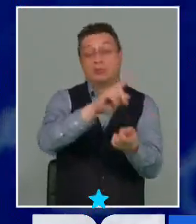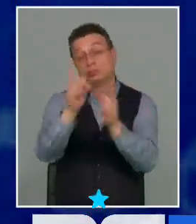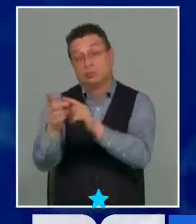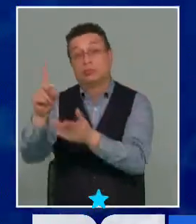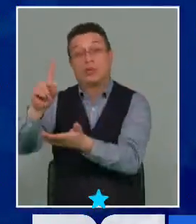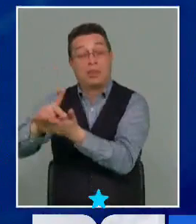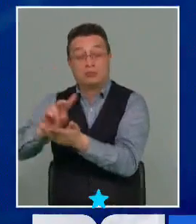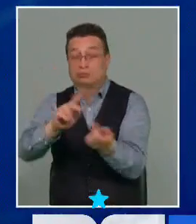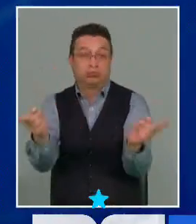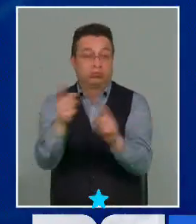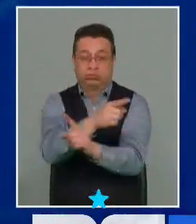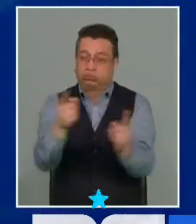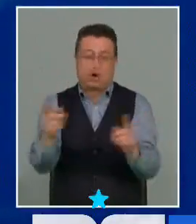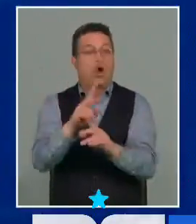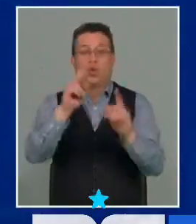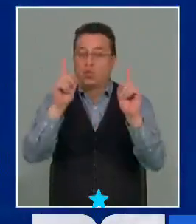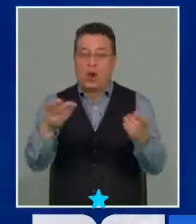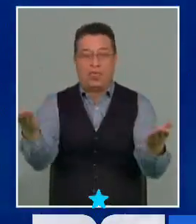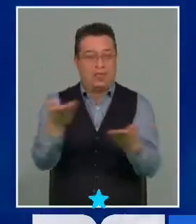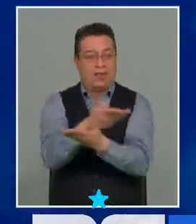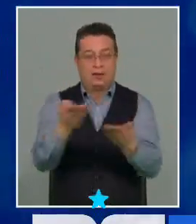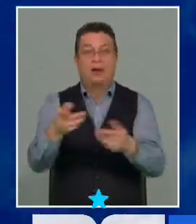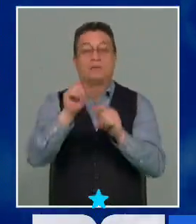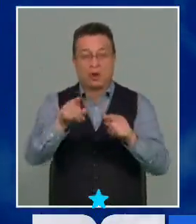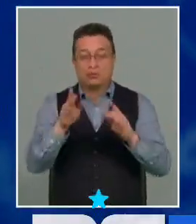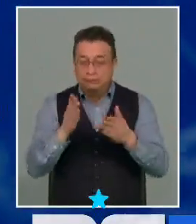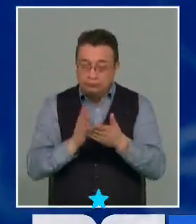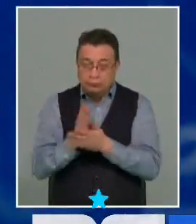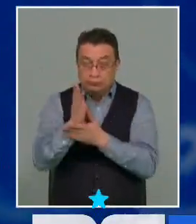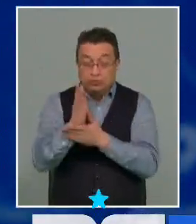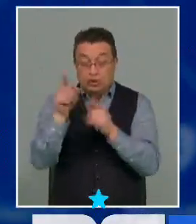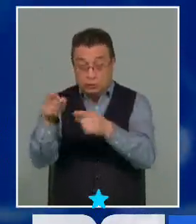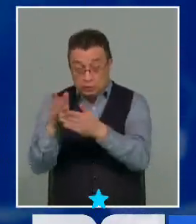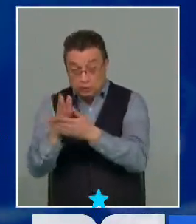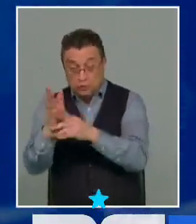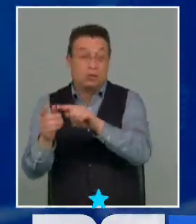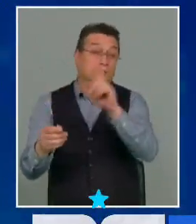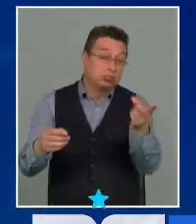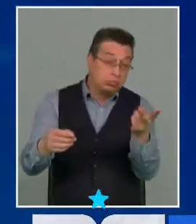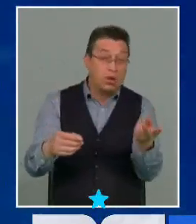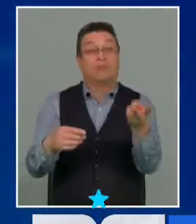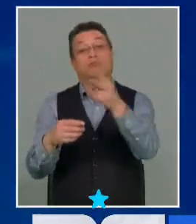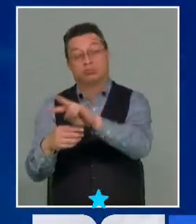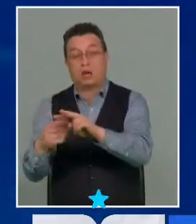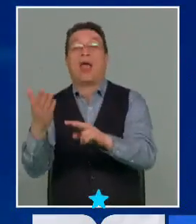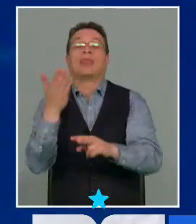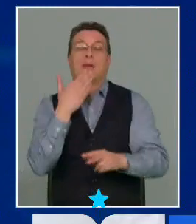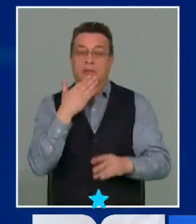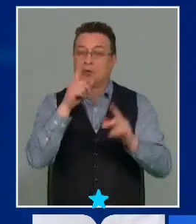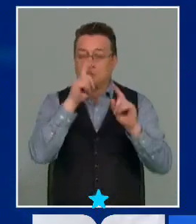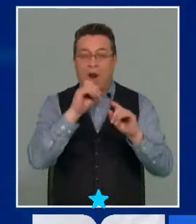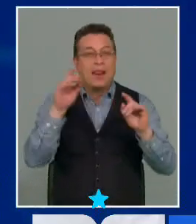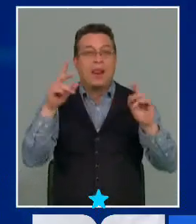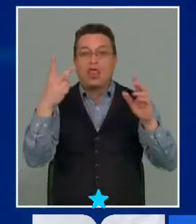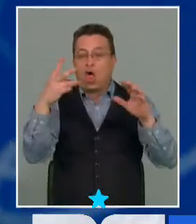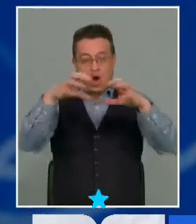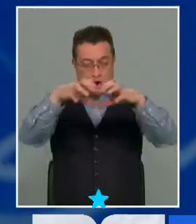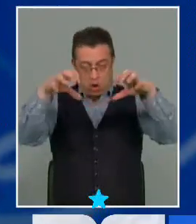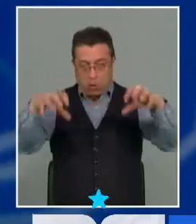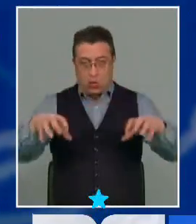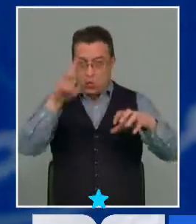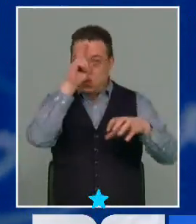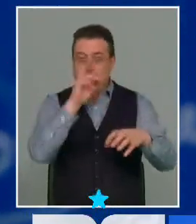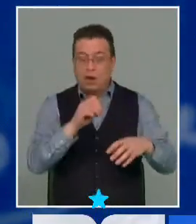equivalente y cada paso legislativo empieza y termina en cada cámara. Por lo tanto, tú terminas una cámara y empiezas de nuevo la otra. Espejo. Esto, como